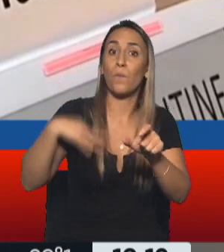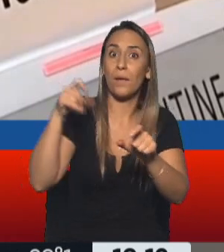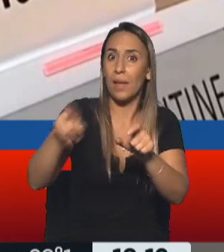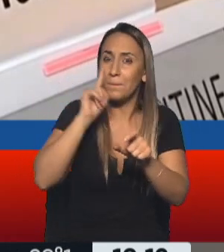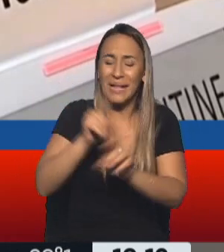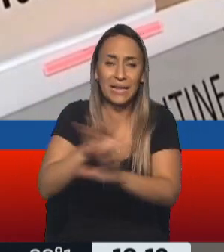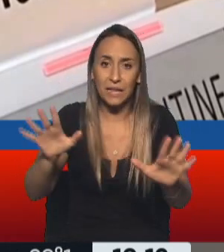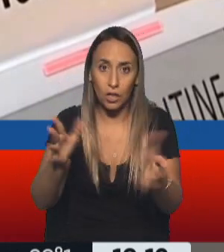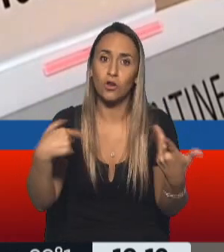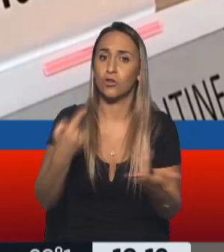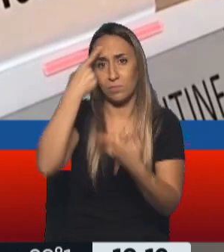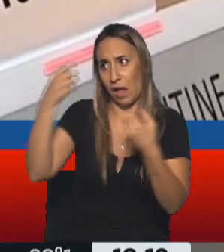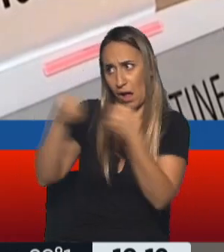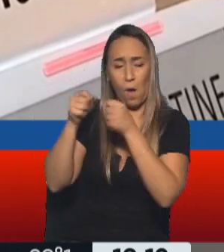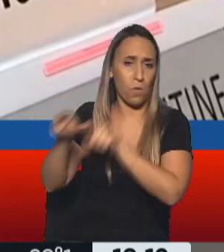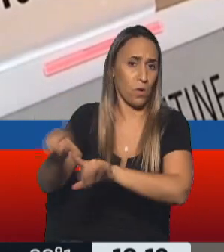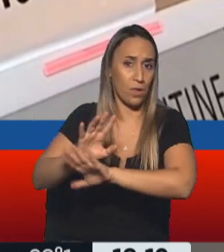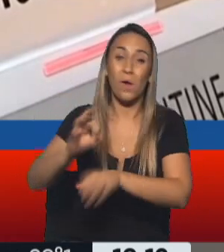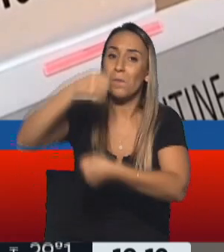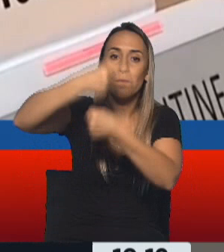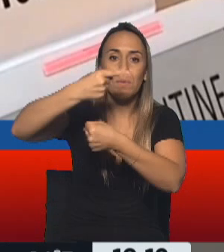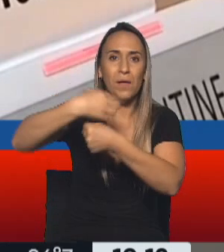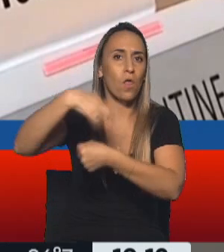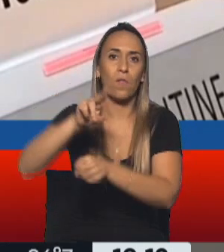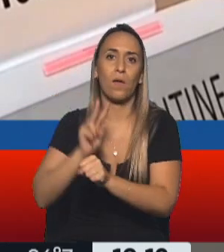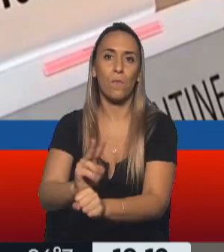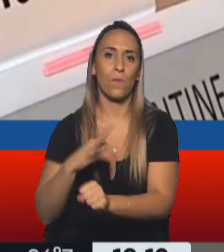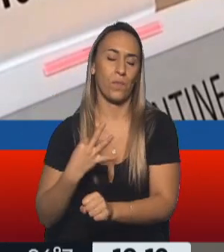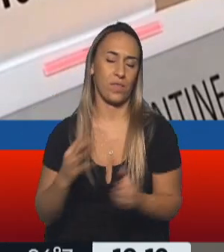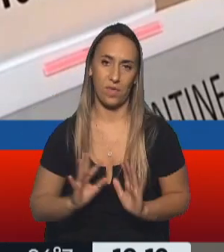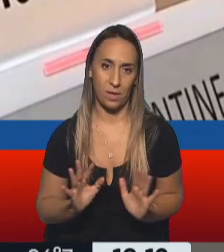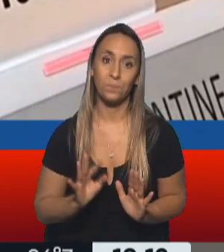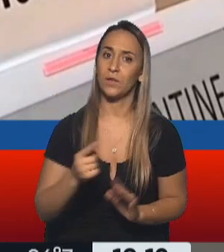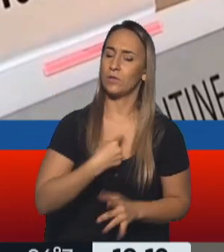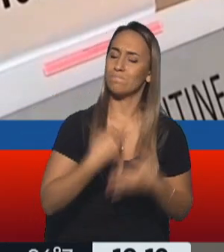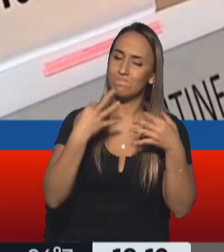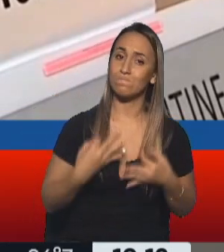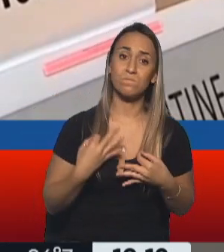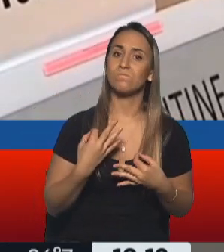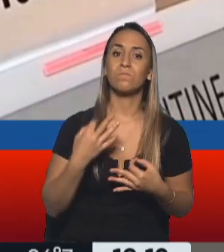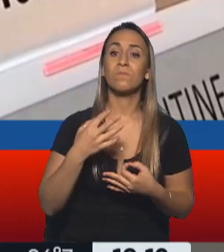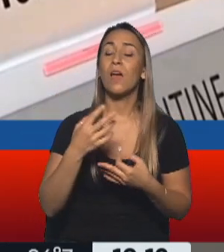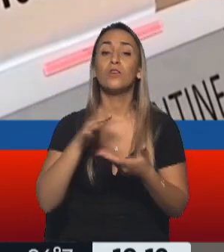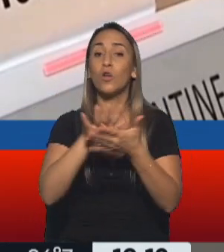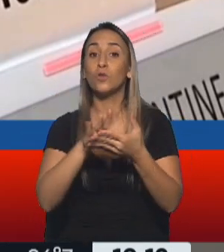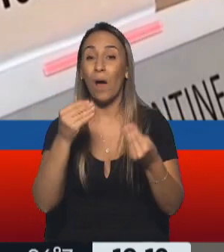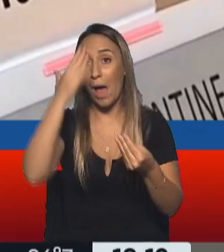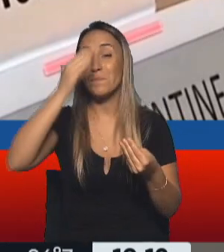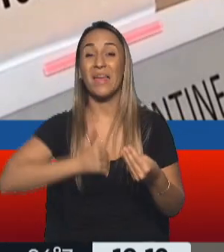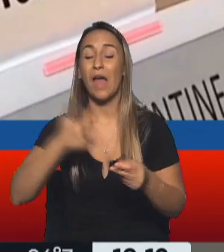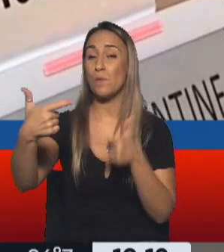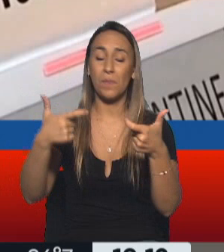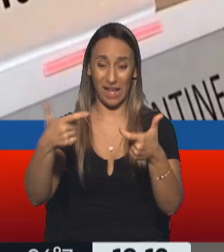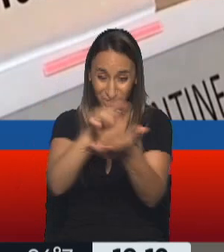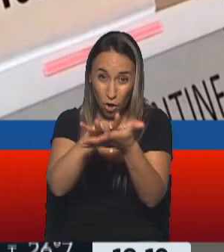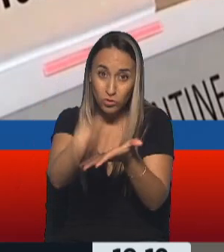con ella en que el derecho a la vida es el bien máximo a proteger. De una cosa estamos seguros, no existe una solución militar en este asunto. La historia nos